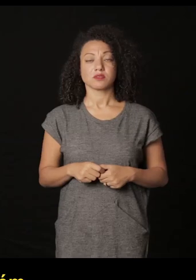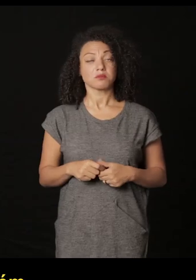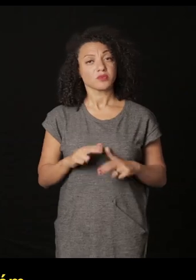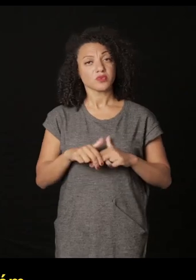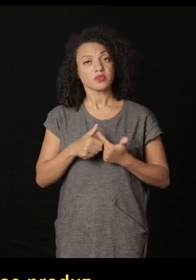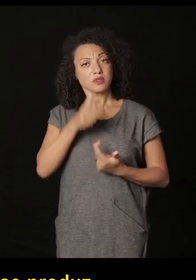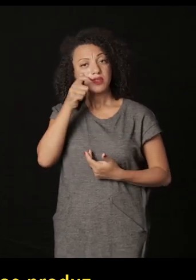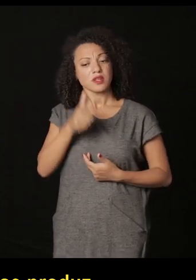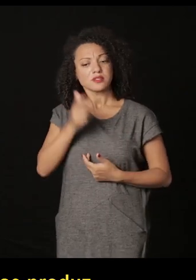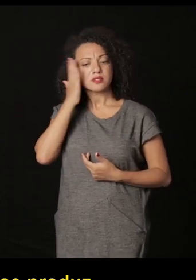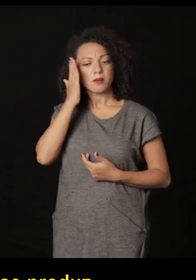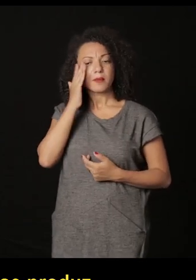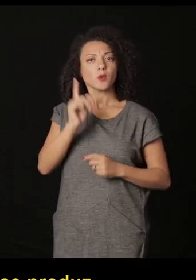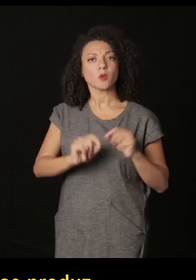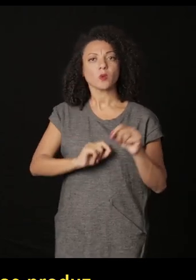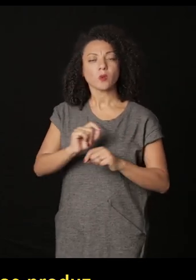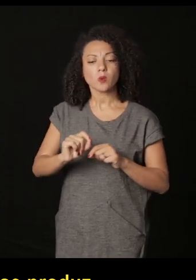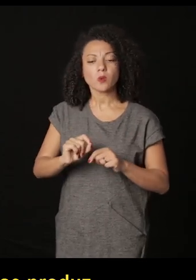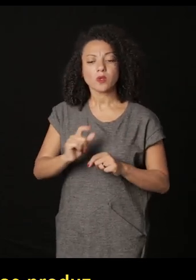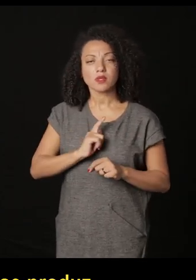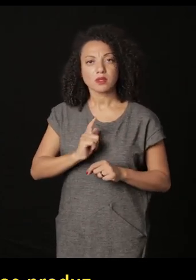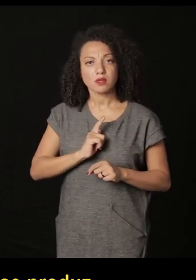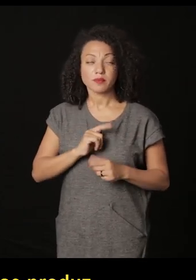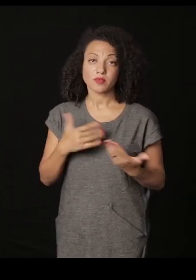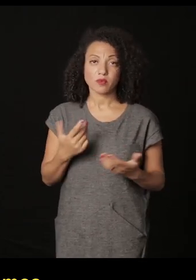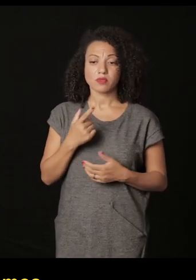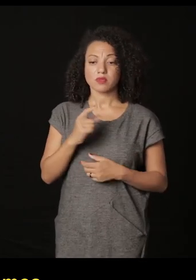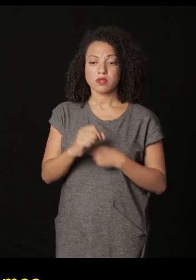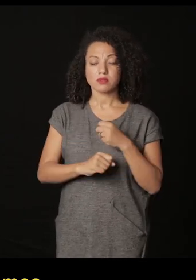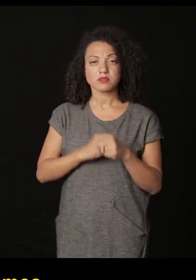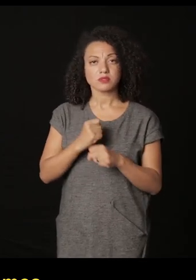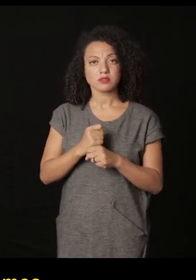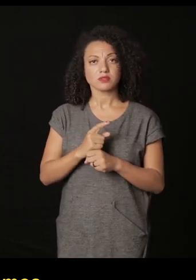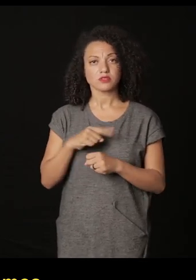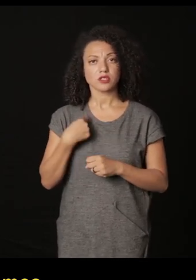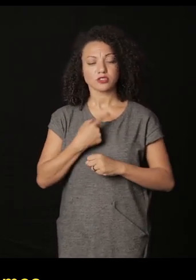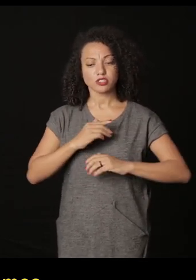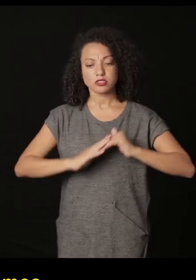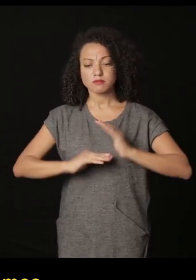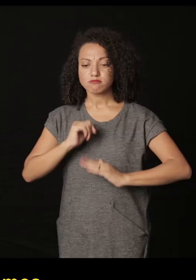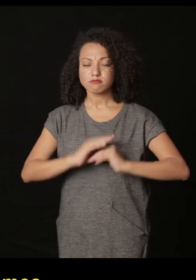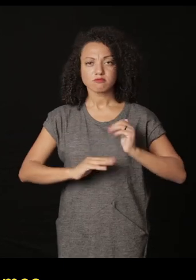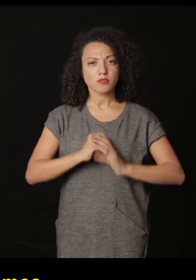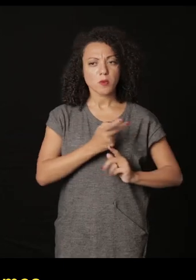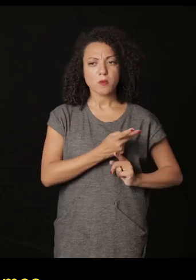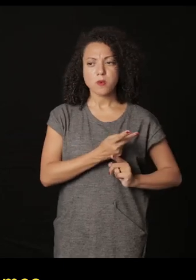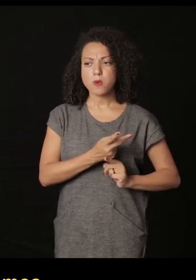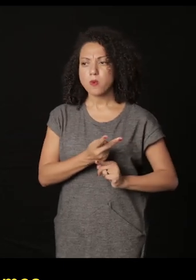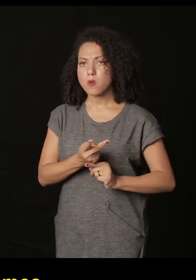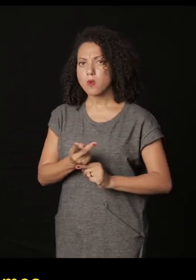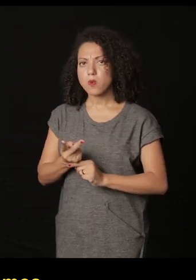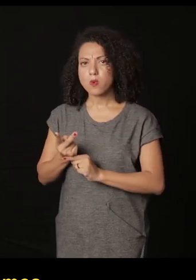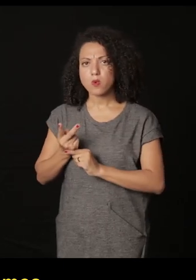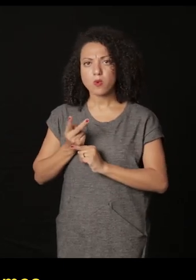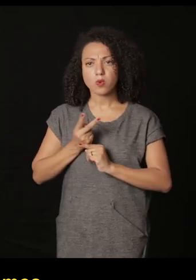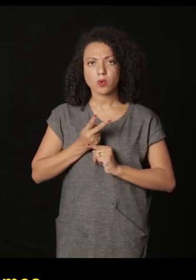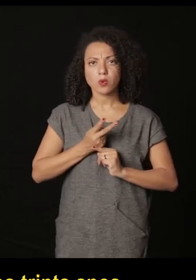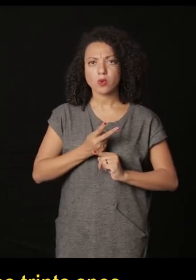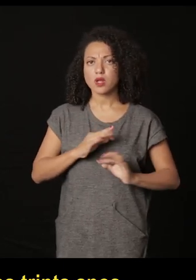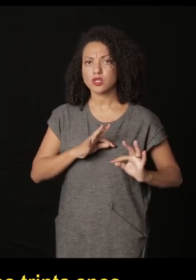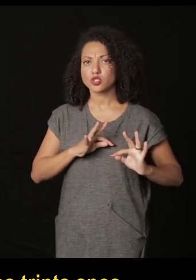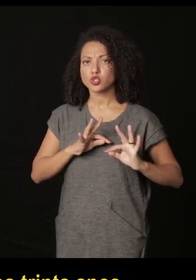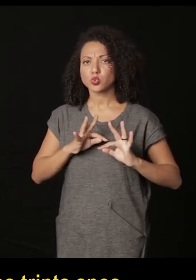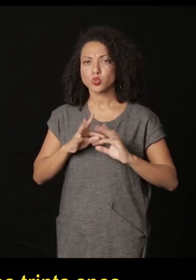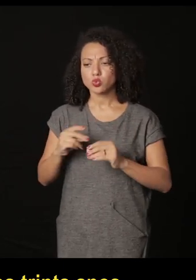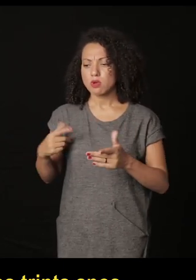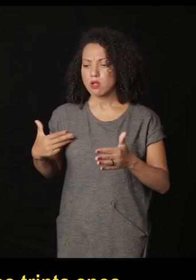mexicana entonces nos interesa saber qué es lo que se produce entonces hace 10 años nos dimos a la tarea de empezar a rastrear qué